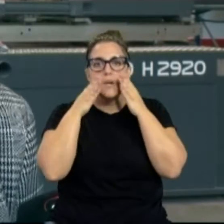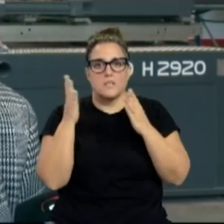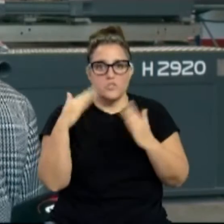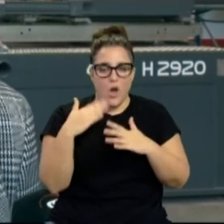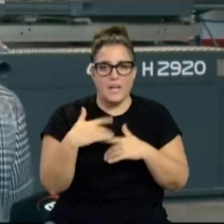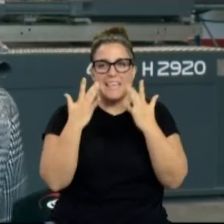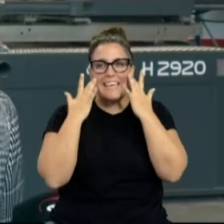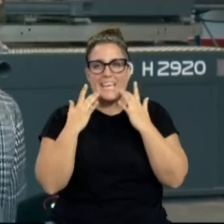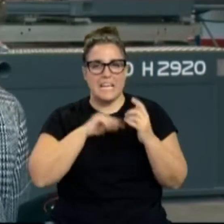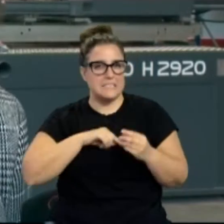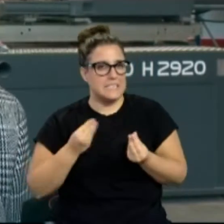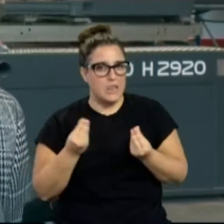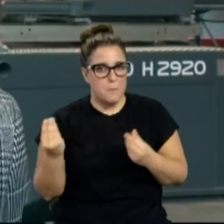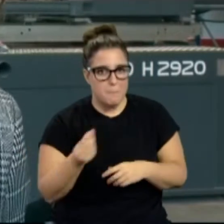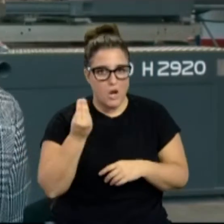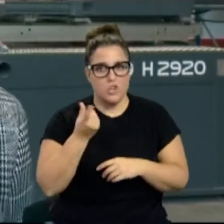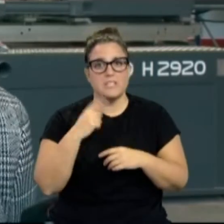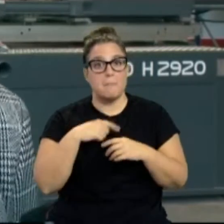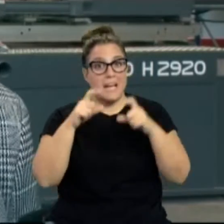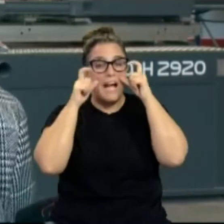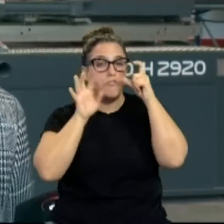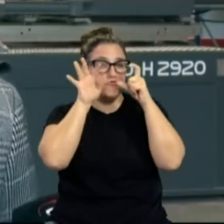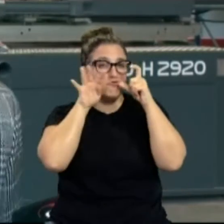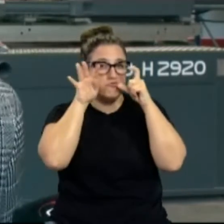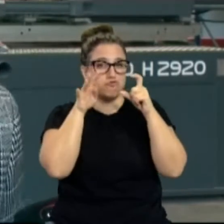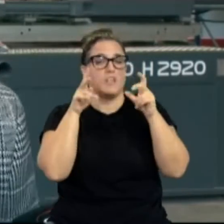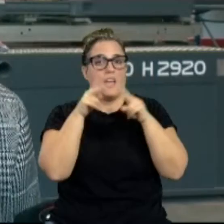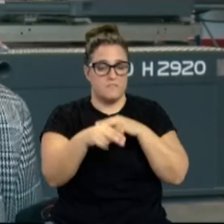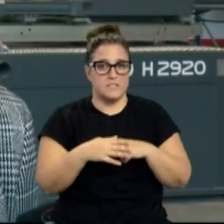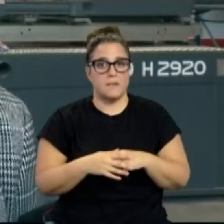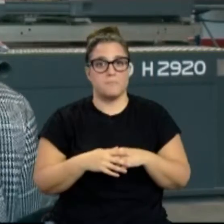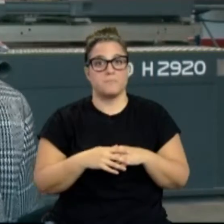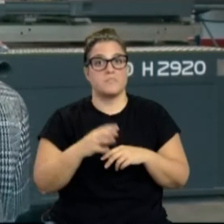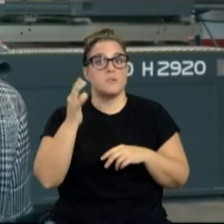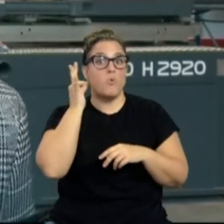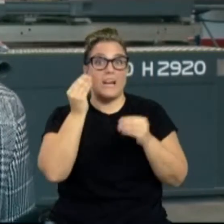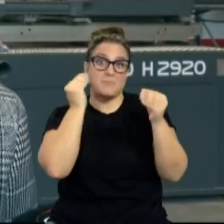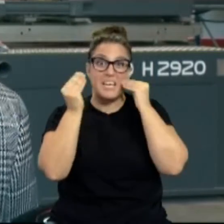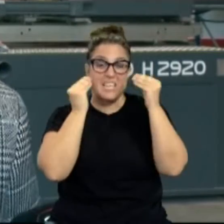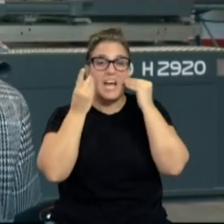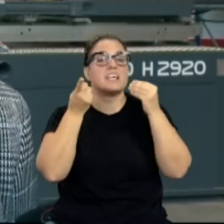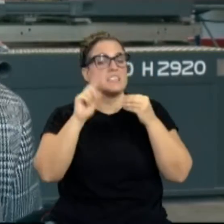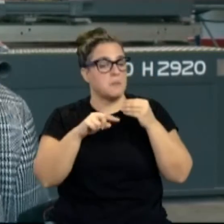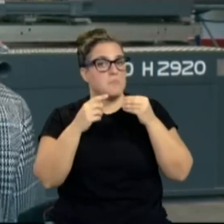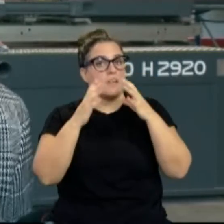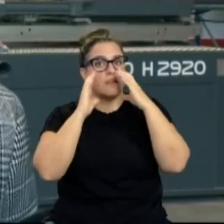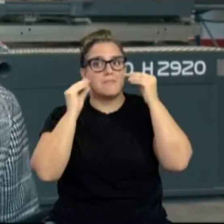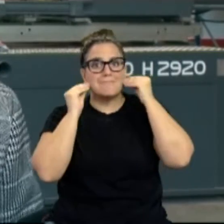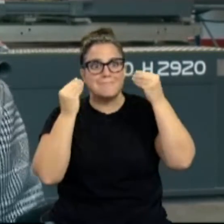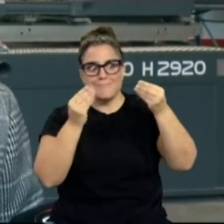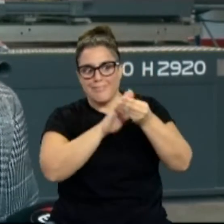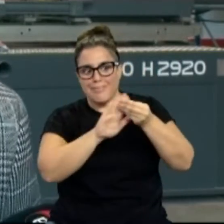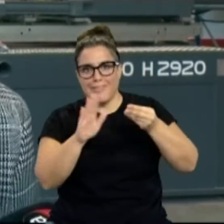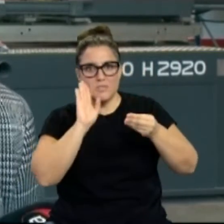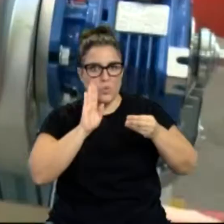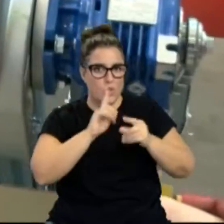higiene, menor empañado de gafas. Las mujeres que llevamos maquillaje también notamos el gran alivio de poder maquillarnos sin